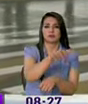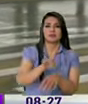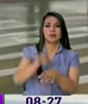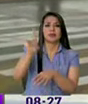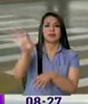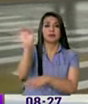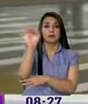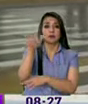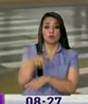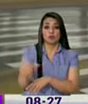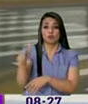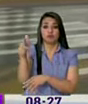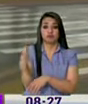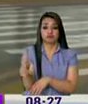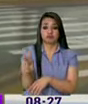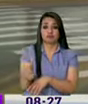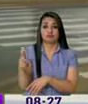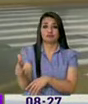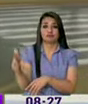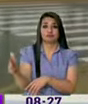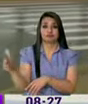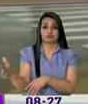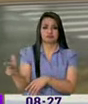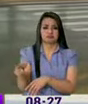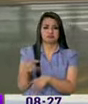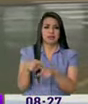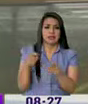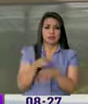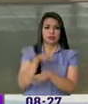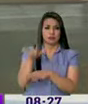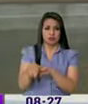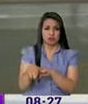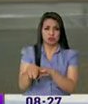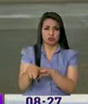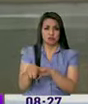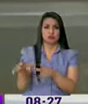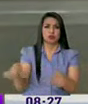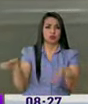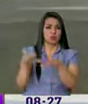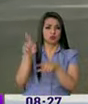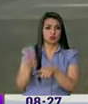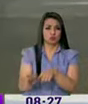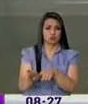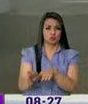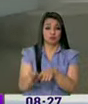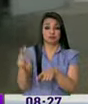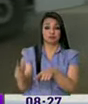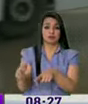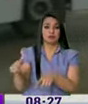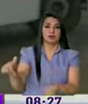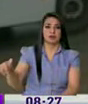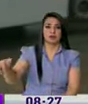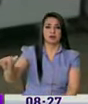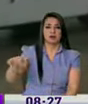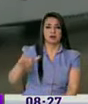su vehículo en el parqueadero del Bicentenario, en el sector sur del Centenario, y